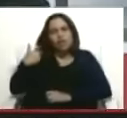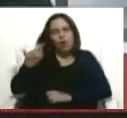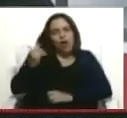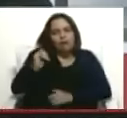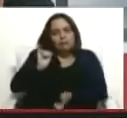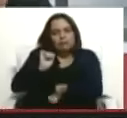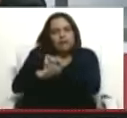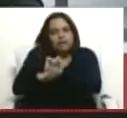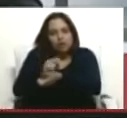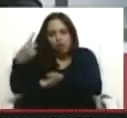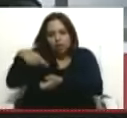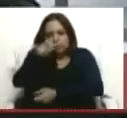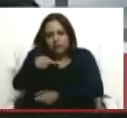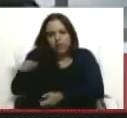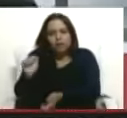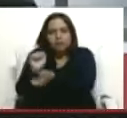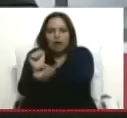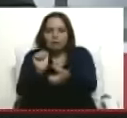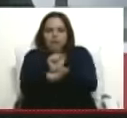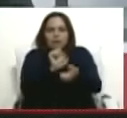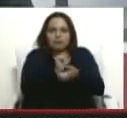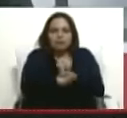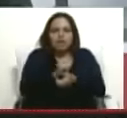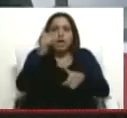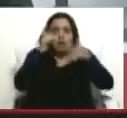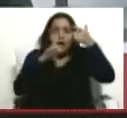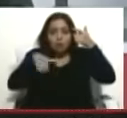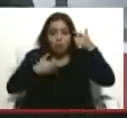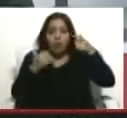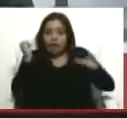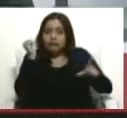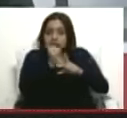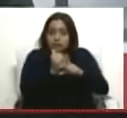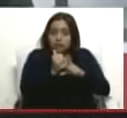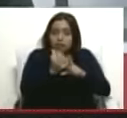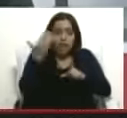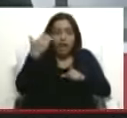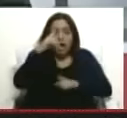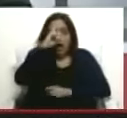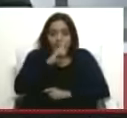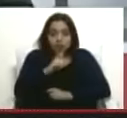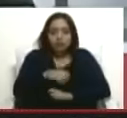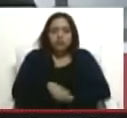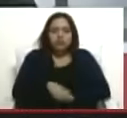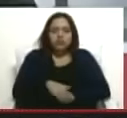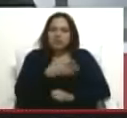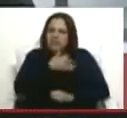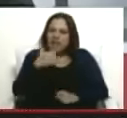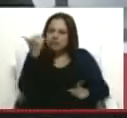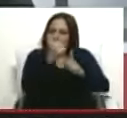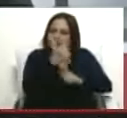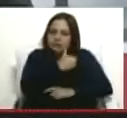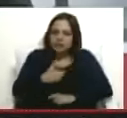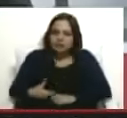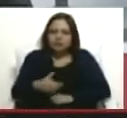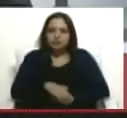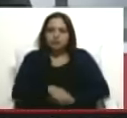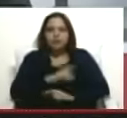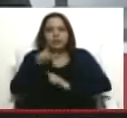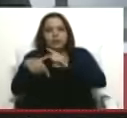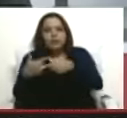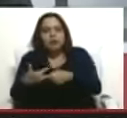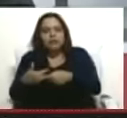más, y Chávez incluso pudo haber sido asesinado, intento de magnicidio. Posteriormente, el paro